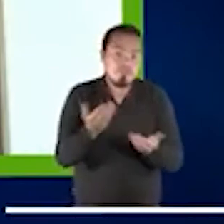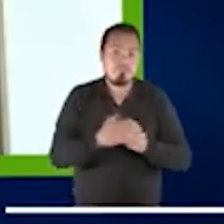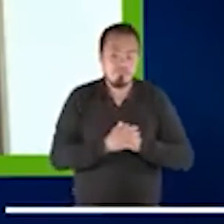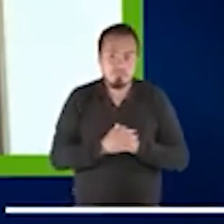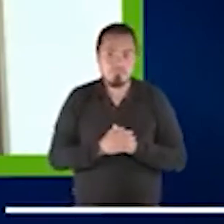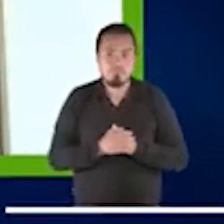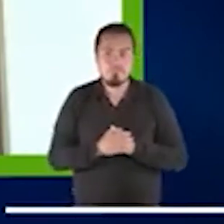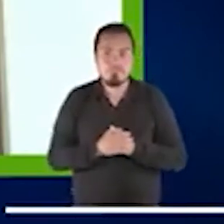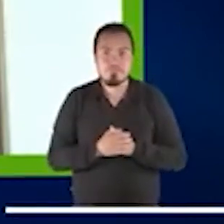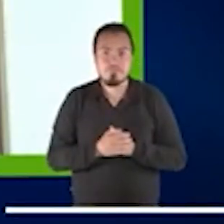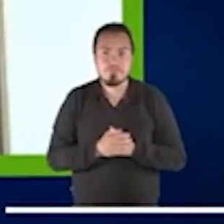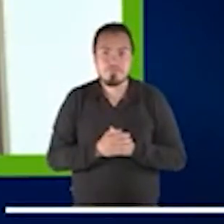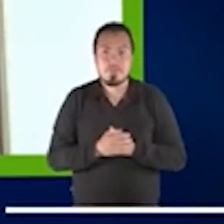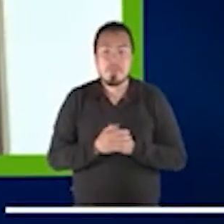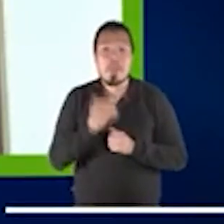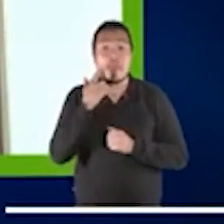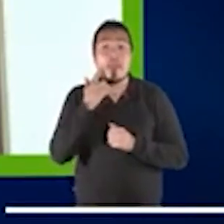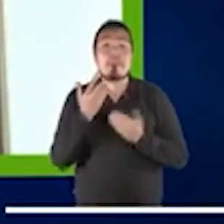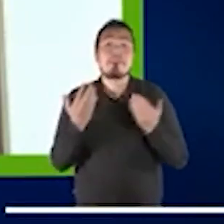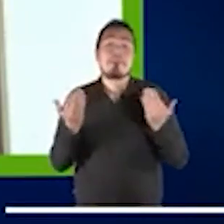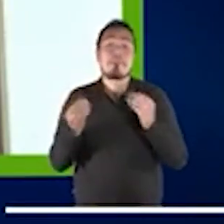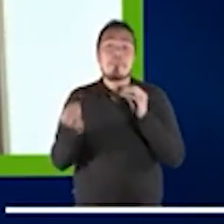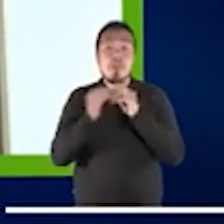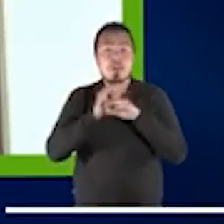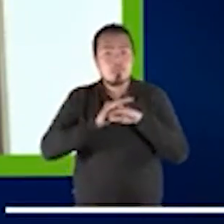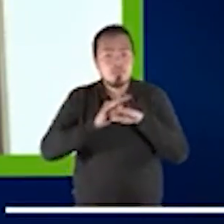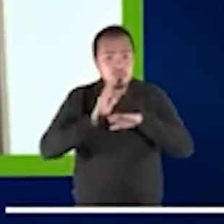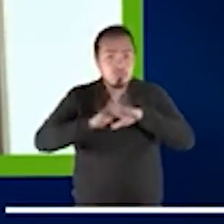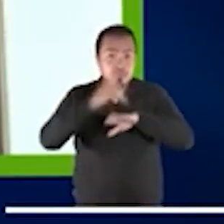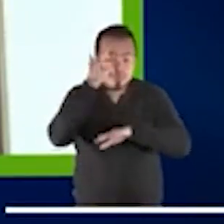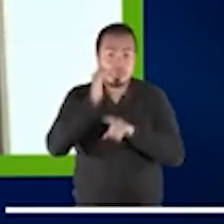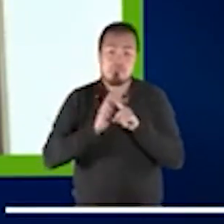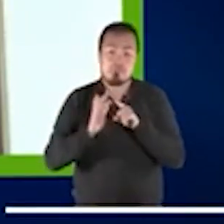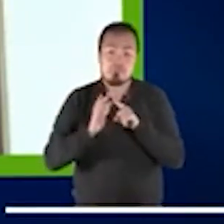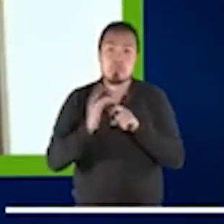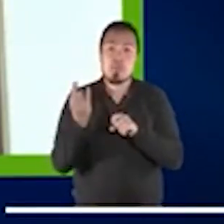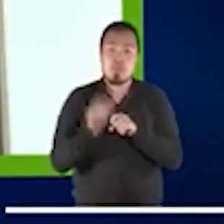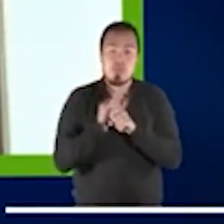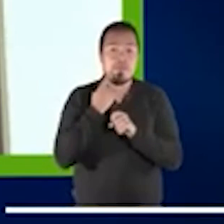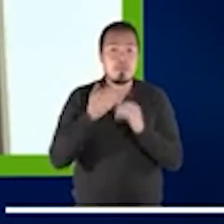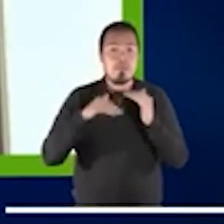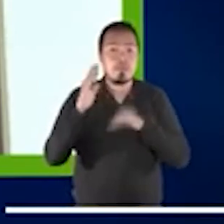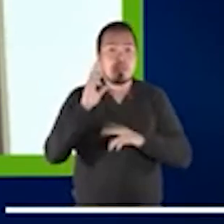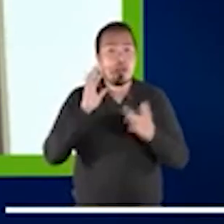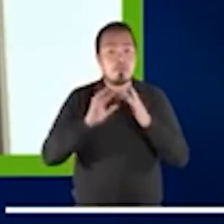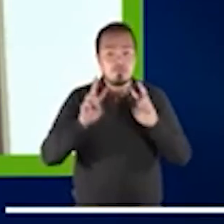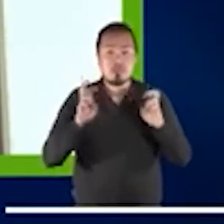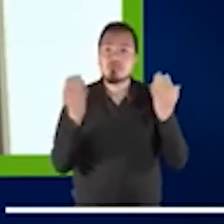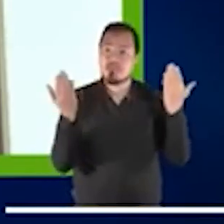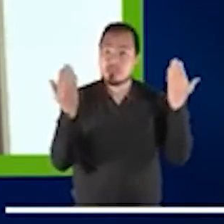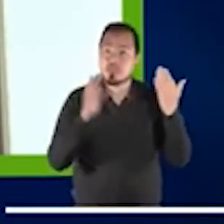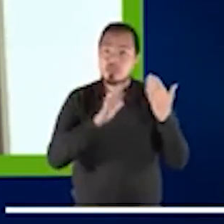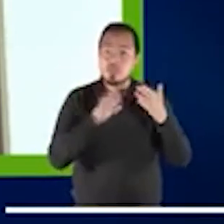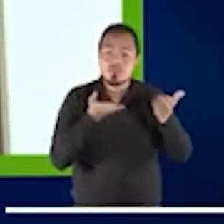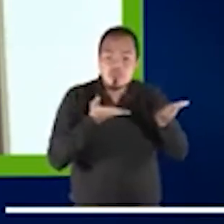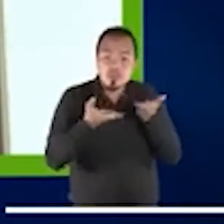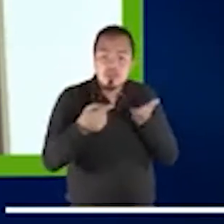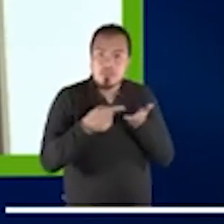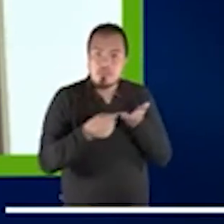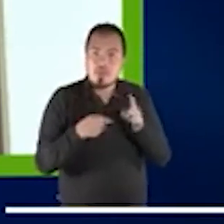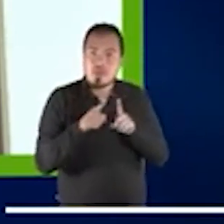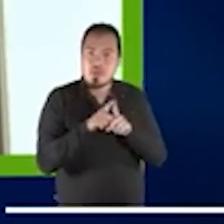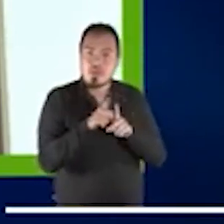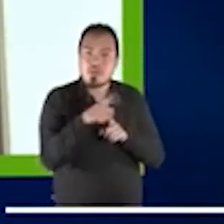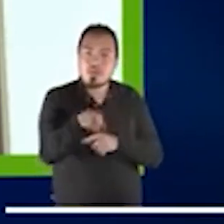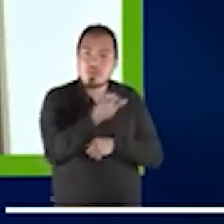Pero también es una oportunidad en este momento para nuestros servicios, para que aprendan que esta es una posibilidad que podemos dar. Cuando los clientes se